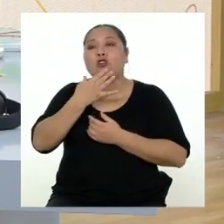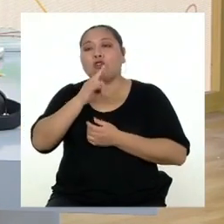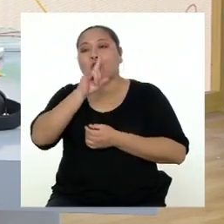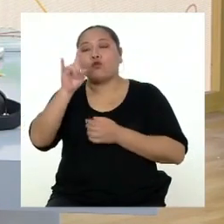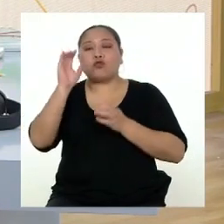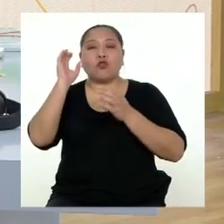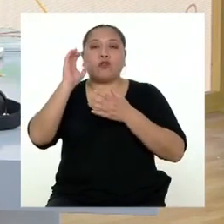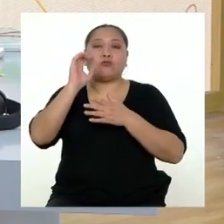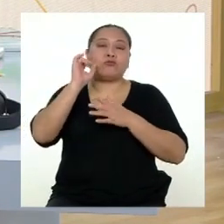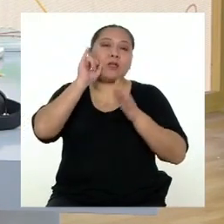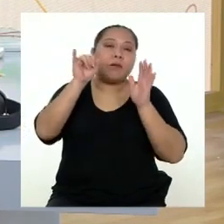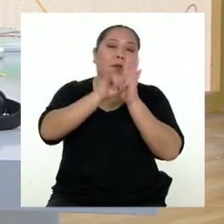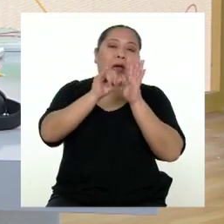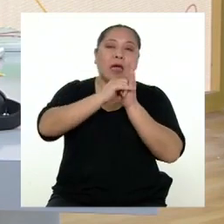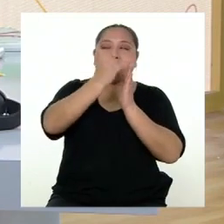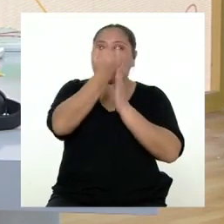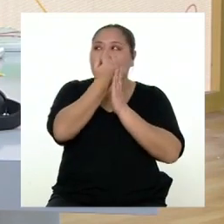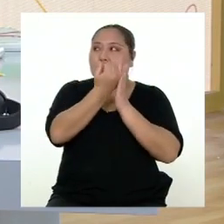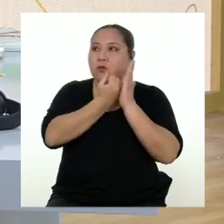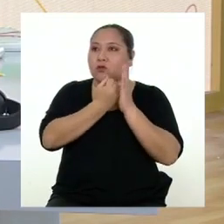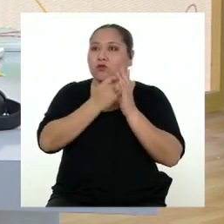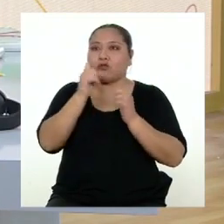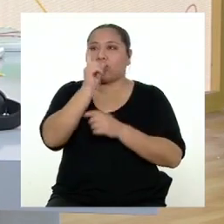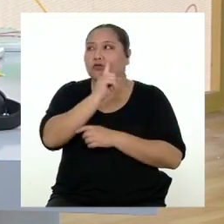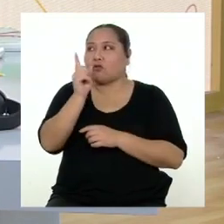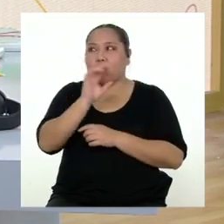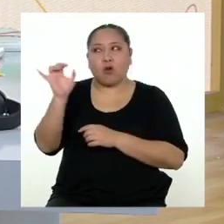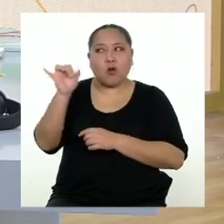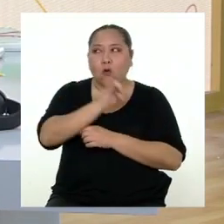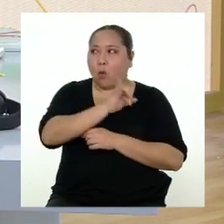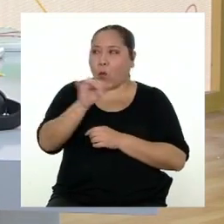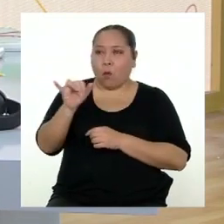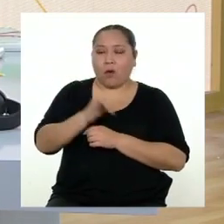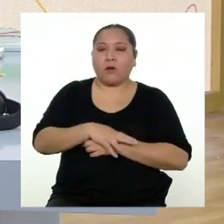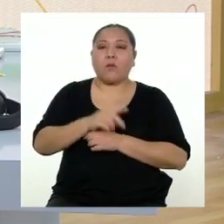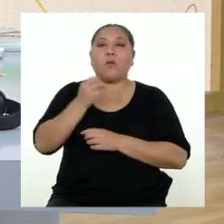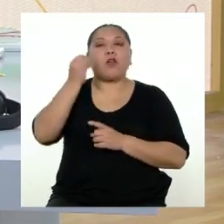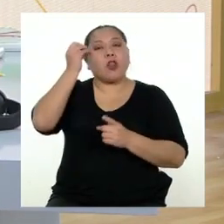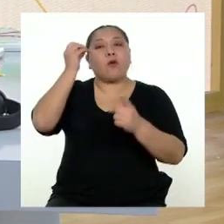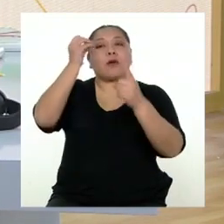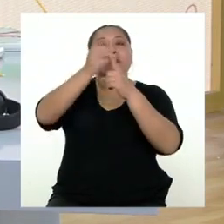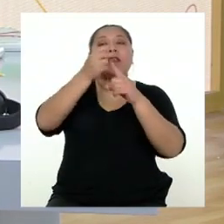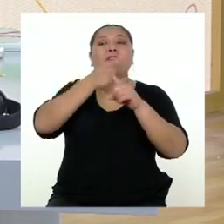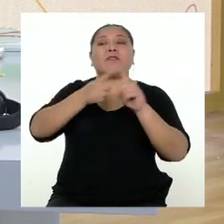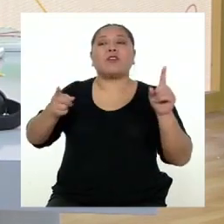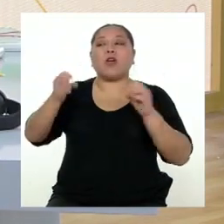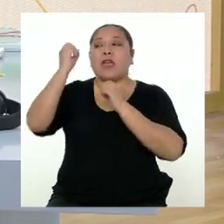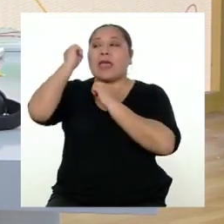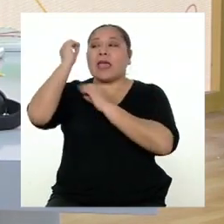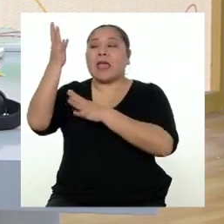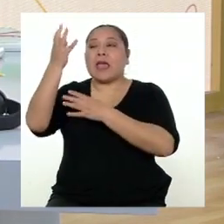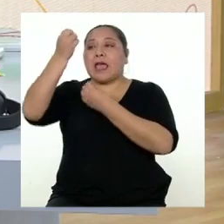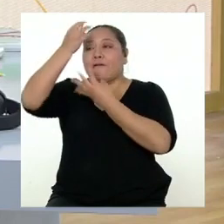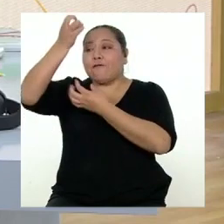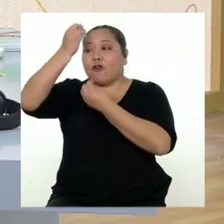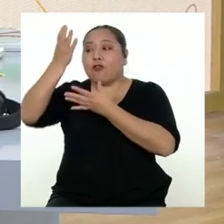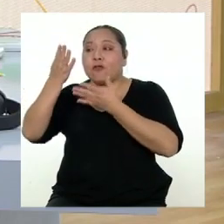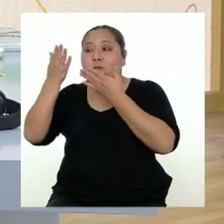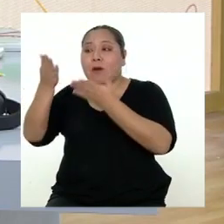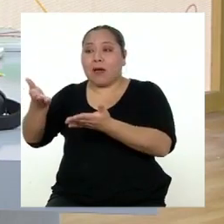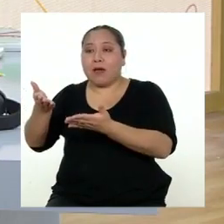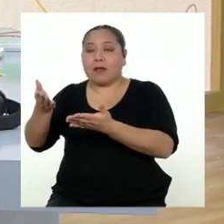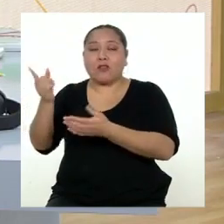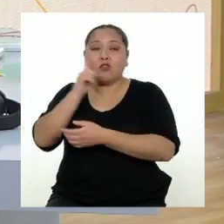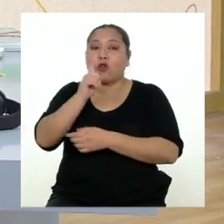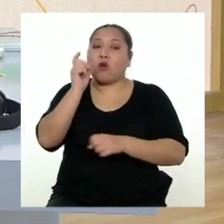uso de fotografías, dibujos, etc., no son lo mismo, porque su finalidad es informarnos sobre algo y no